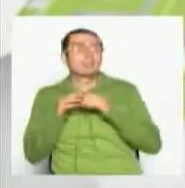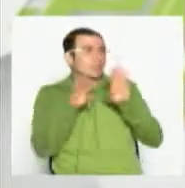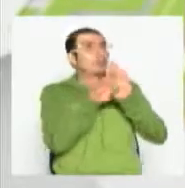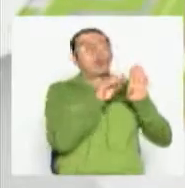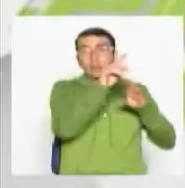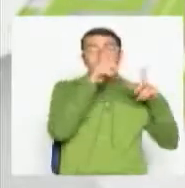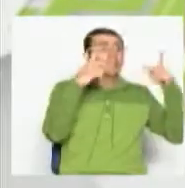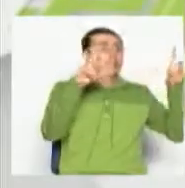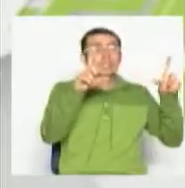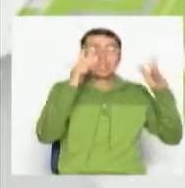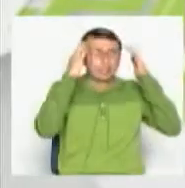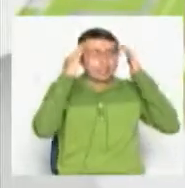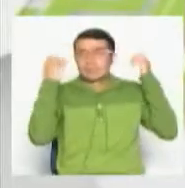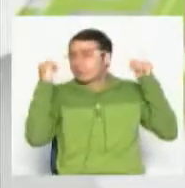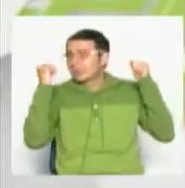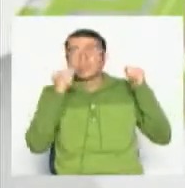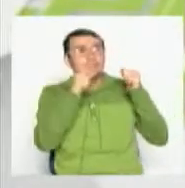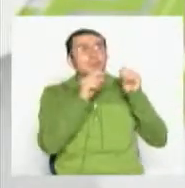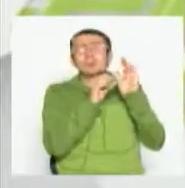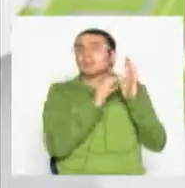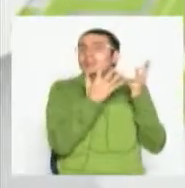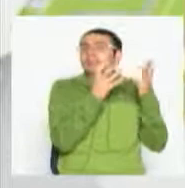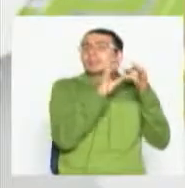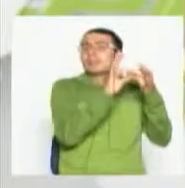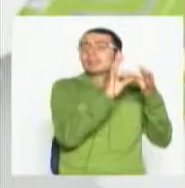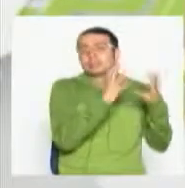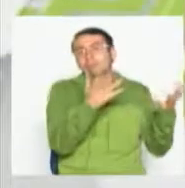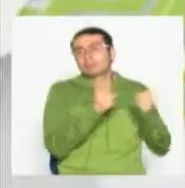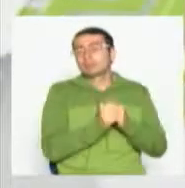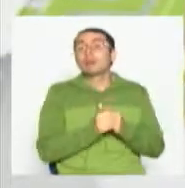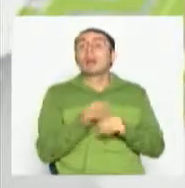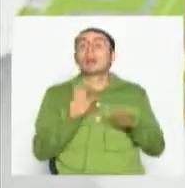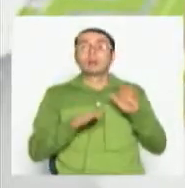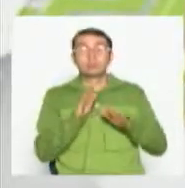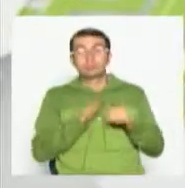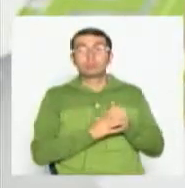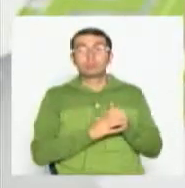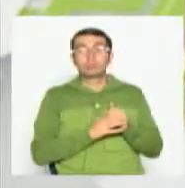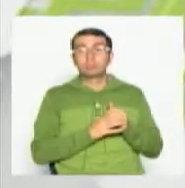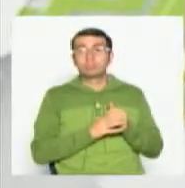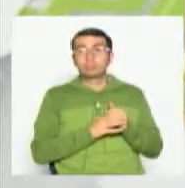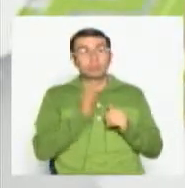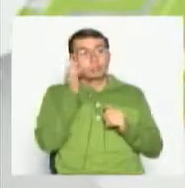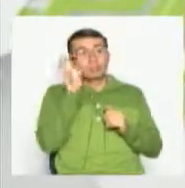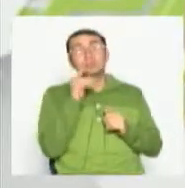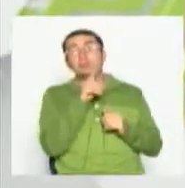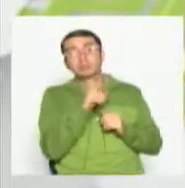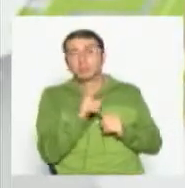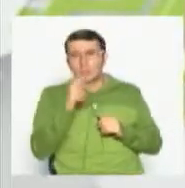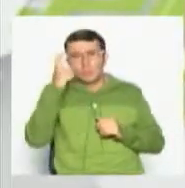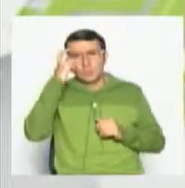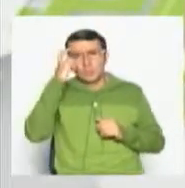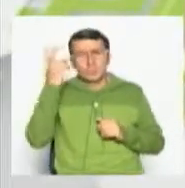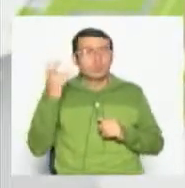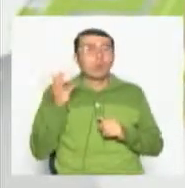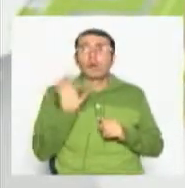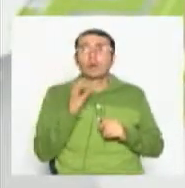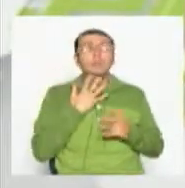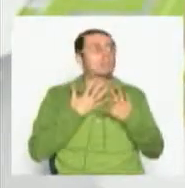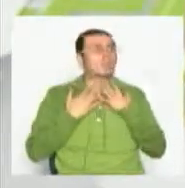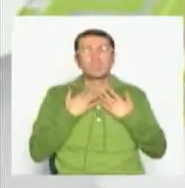disfunciones psicológicas y emocionales. Pueden tornarse incluso irritables, pueden incluso tornarse ansiosos,